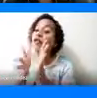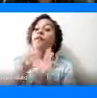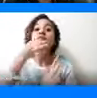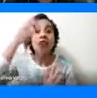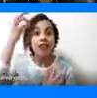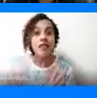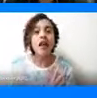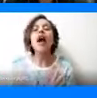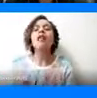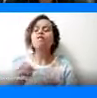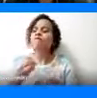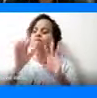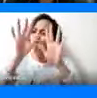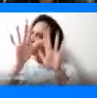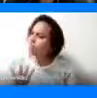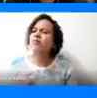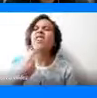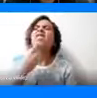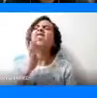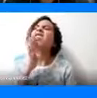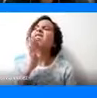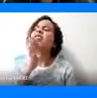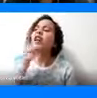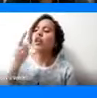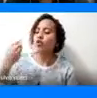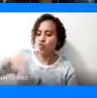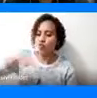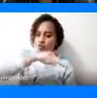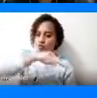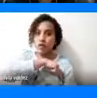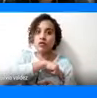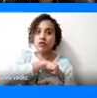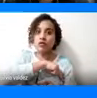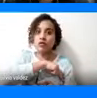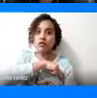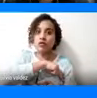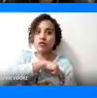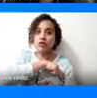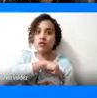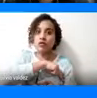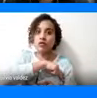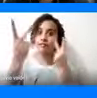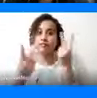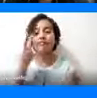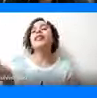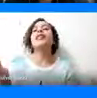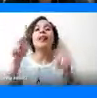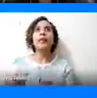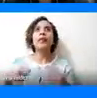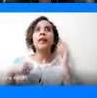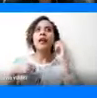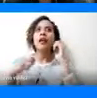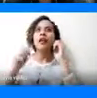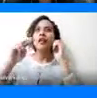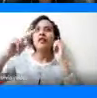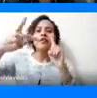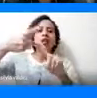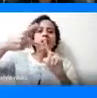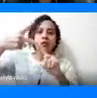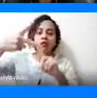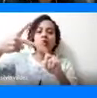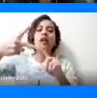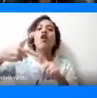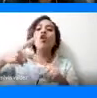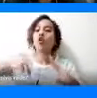y transparente a nuestros visitantes. También tenemos como un segundo eje la